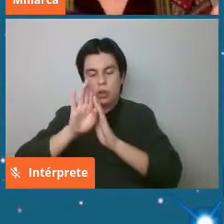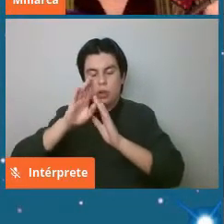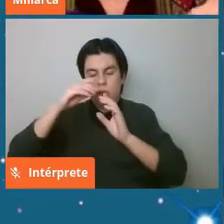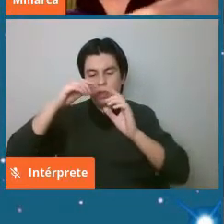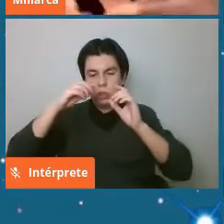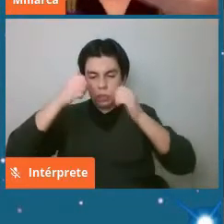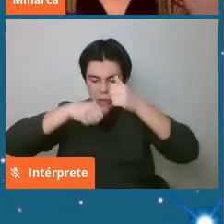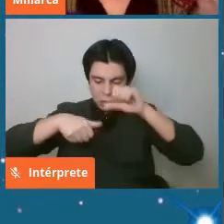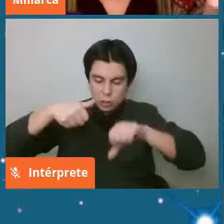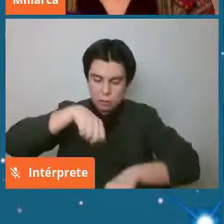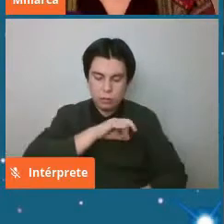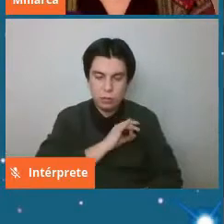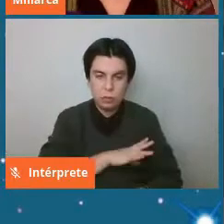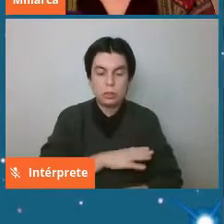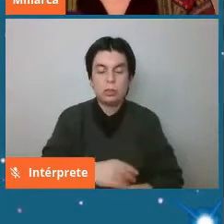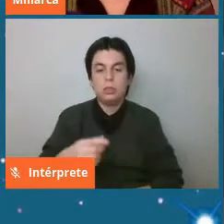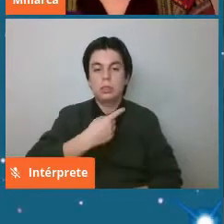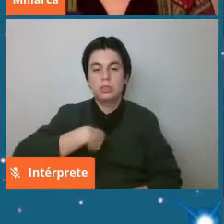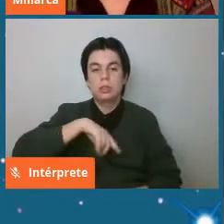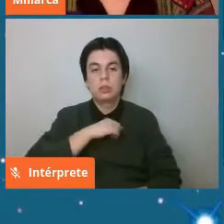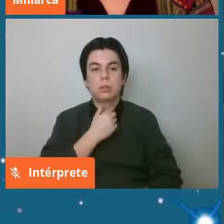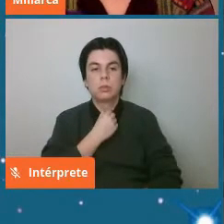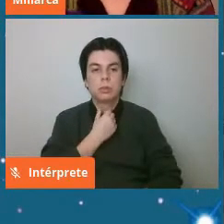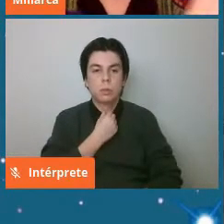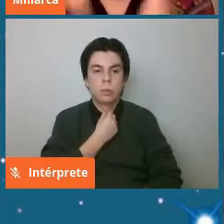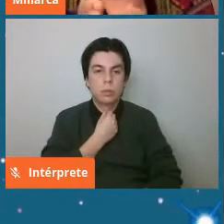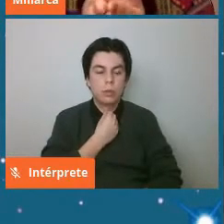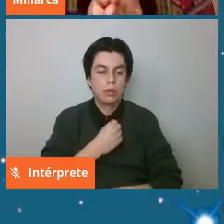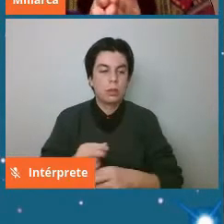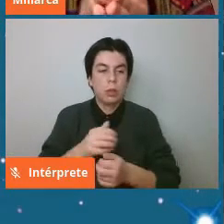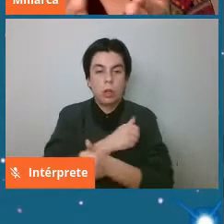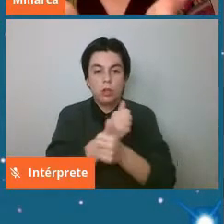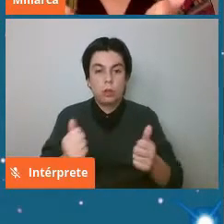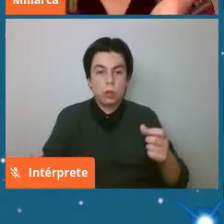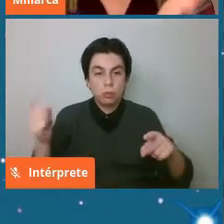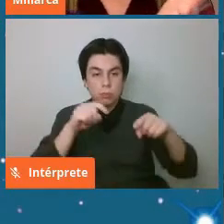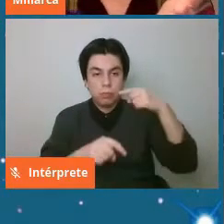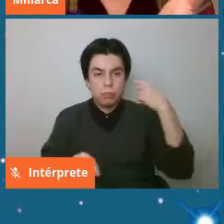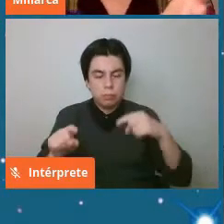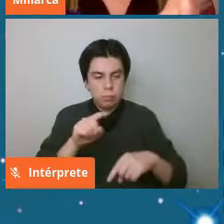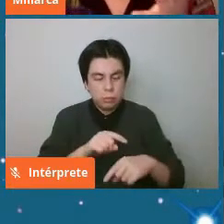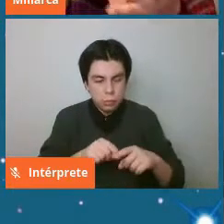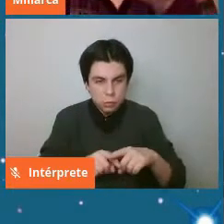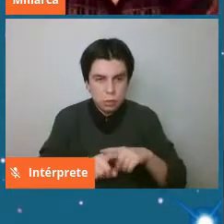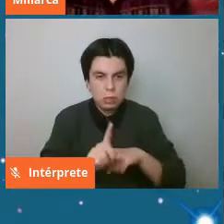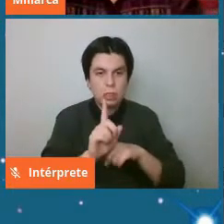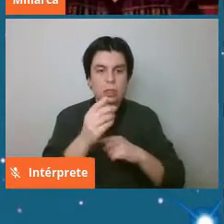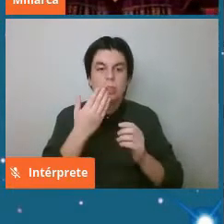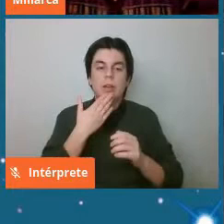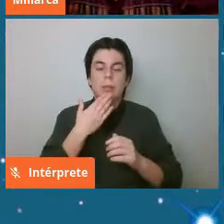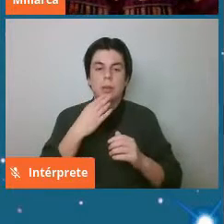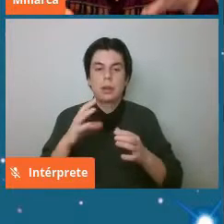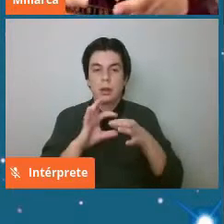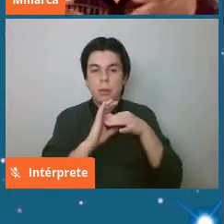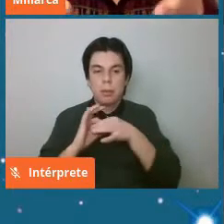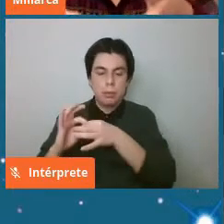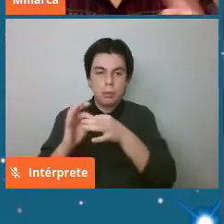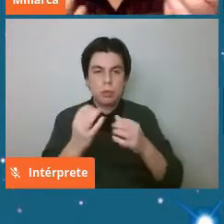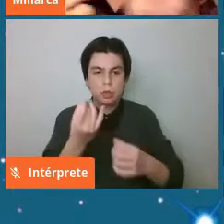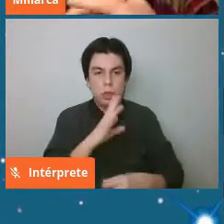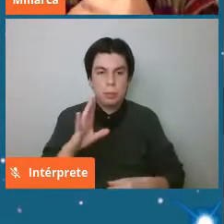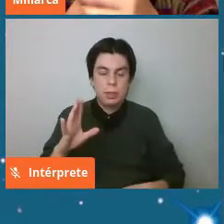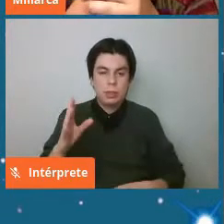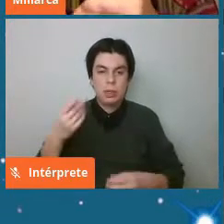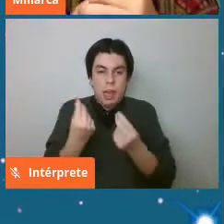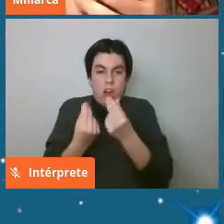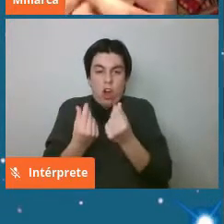de que todos los que se han empezado a meter en este tema también se aunan a esos criterios que significan no solamente velar por